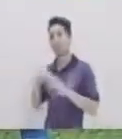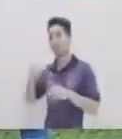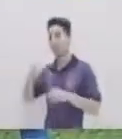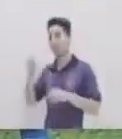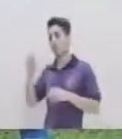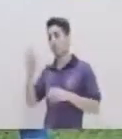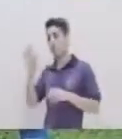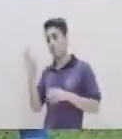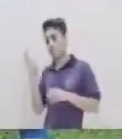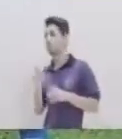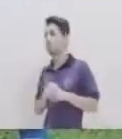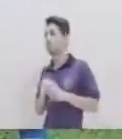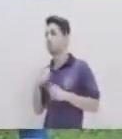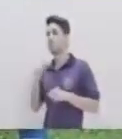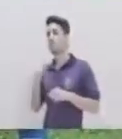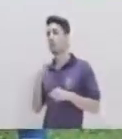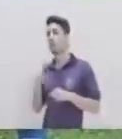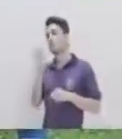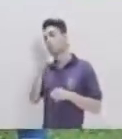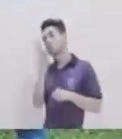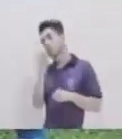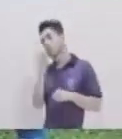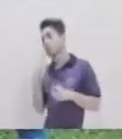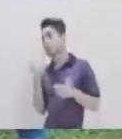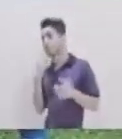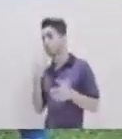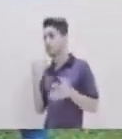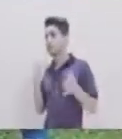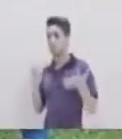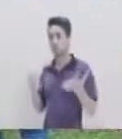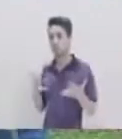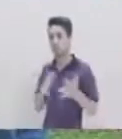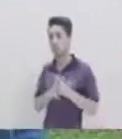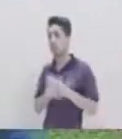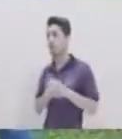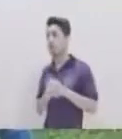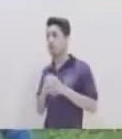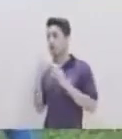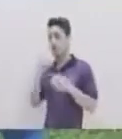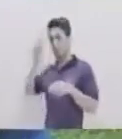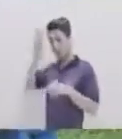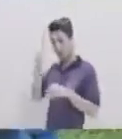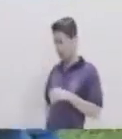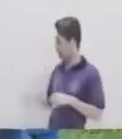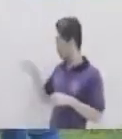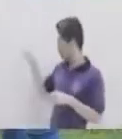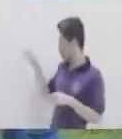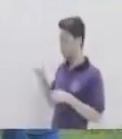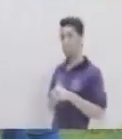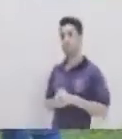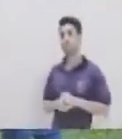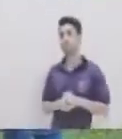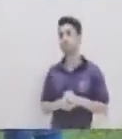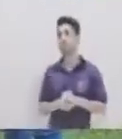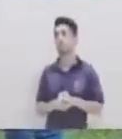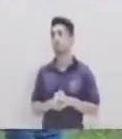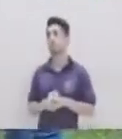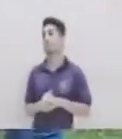entrar de ahí en el tema, te invito a que leas este poema de Rafael Alberti, Canción de Invierno Si no lo pudieras leer, por favor